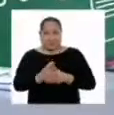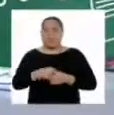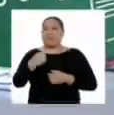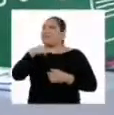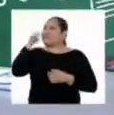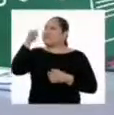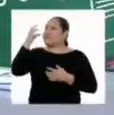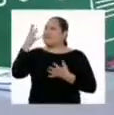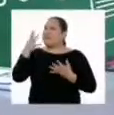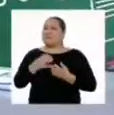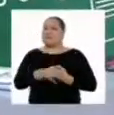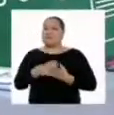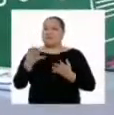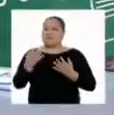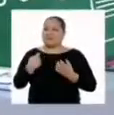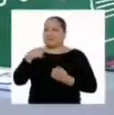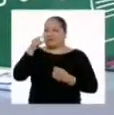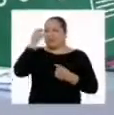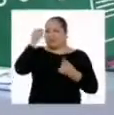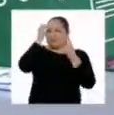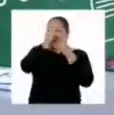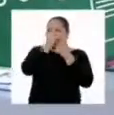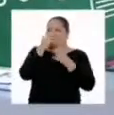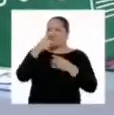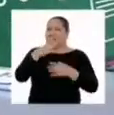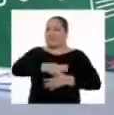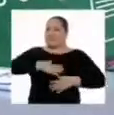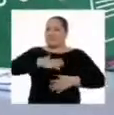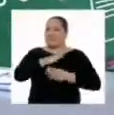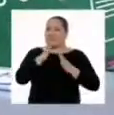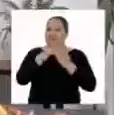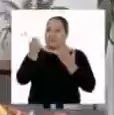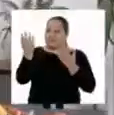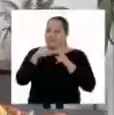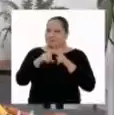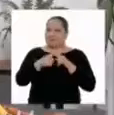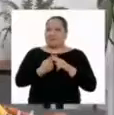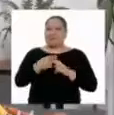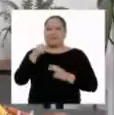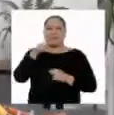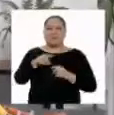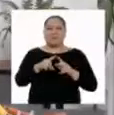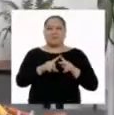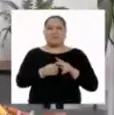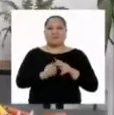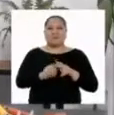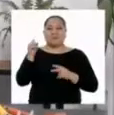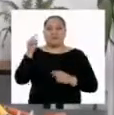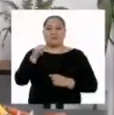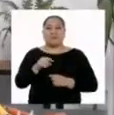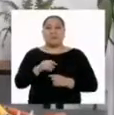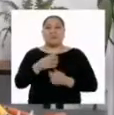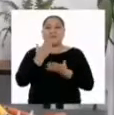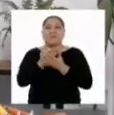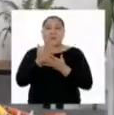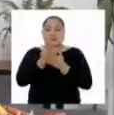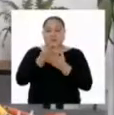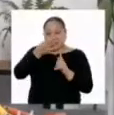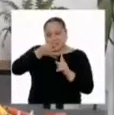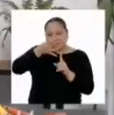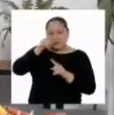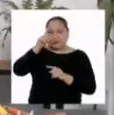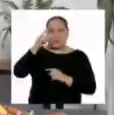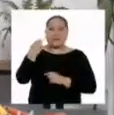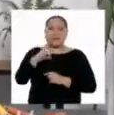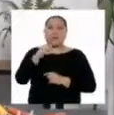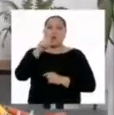Yo me muero de ganas. Siento que va a ser un reto muy divertido en casa. ¡Empecemos! El punto de partida para un experimento siempre es